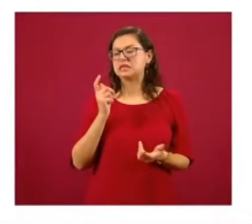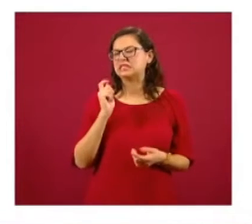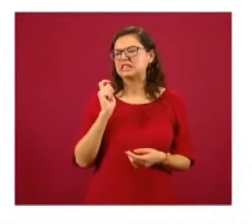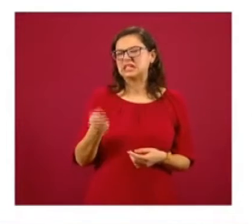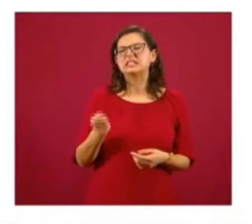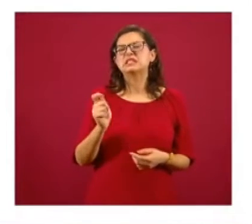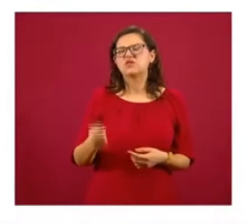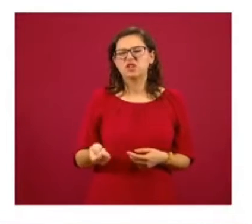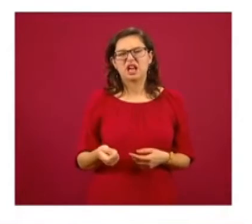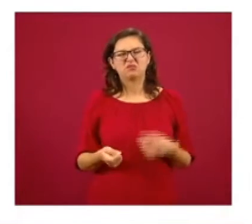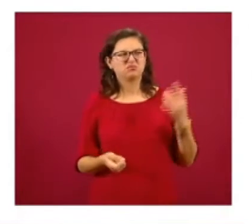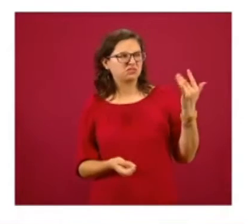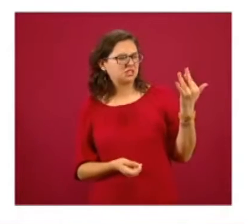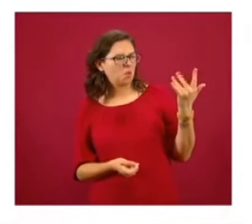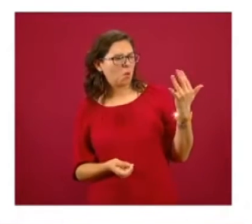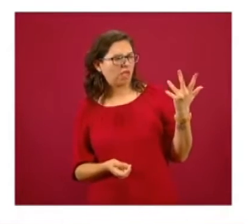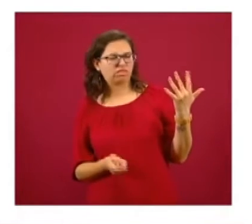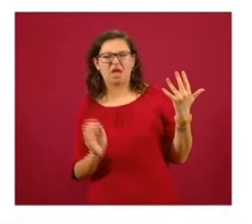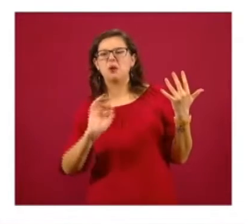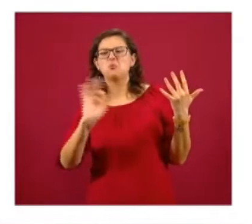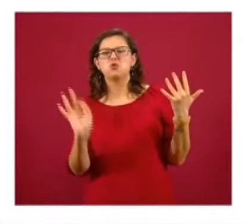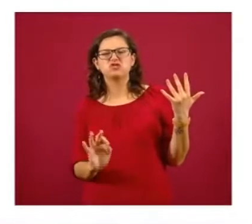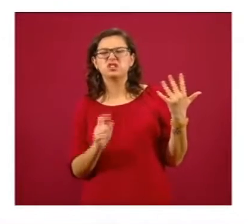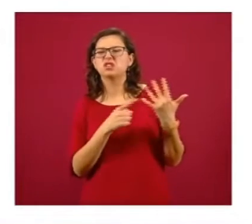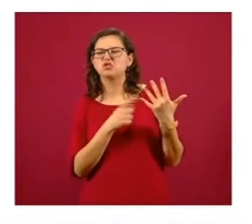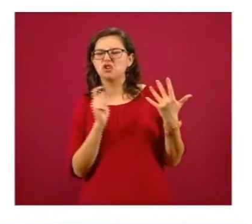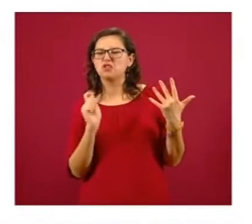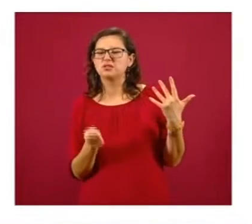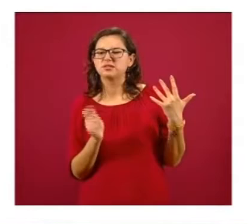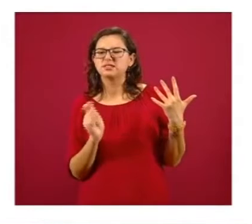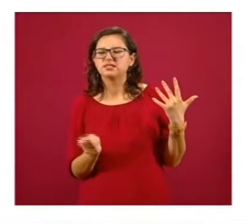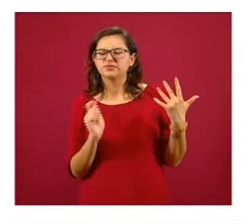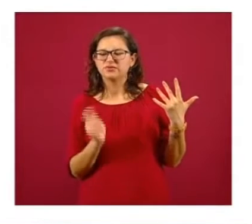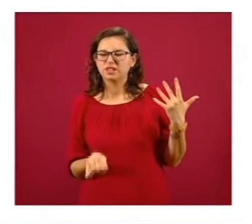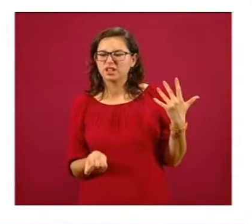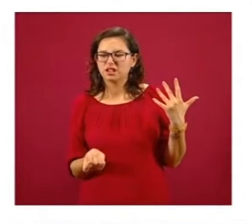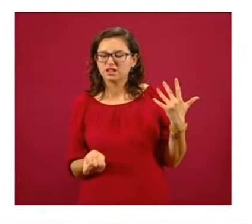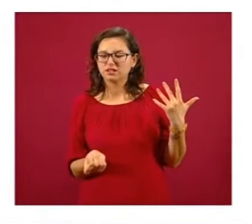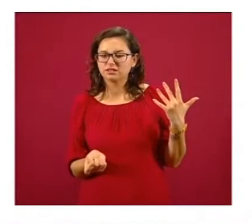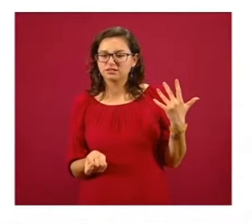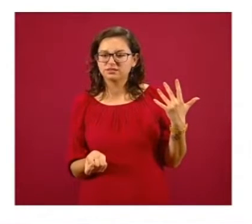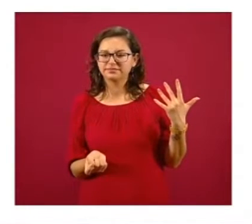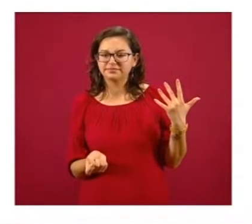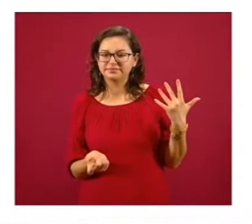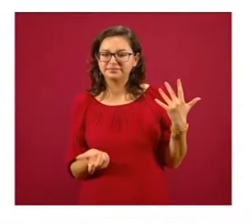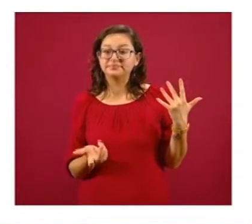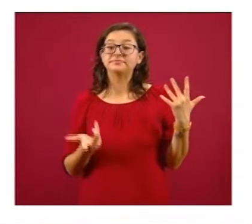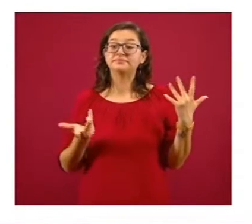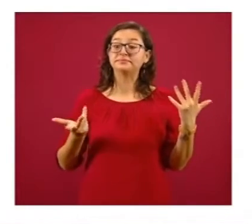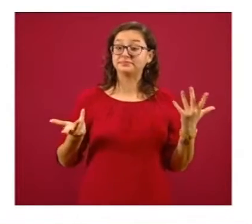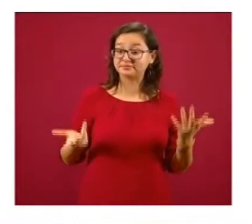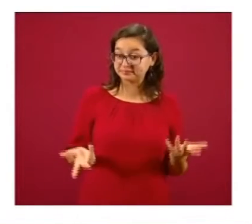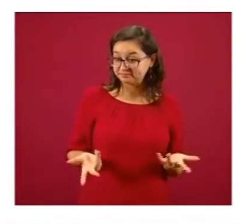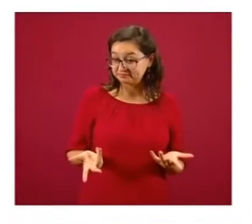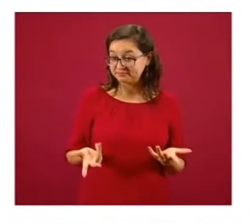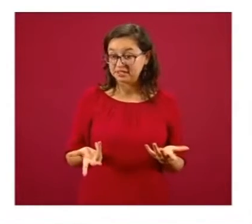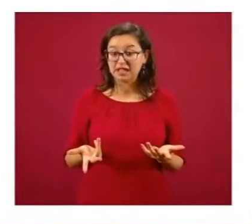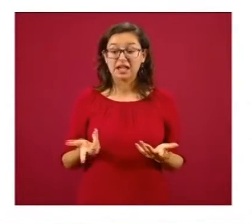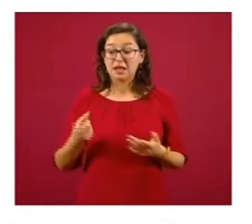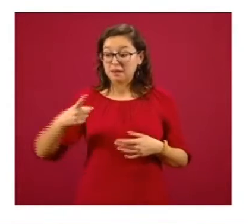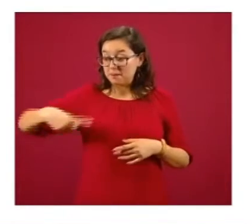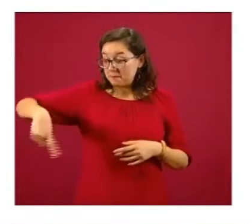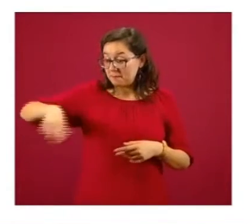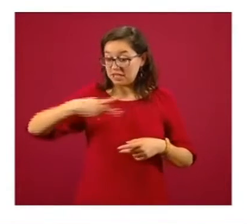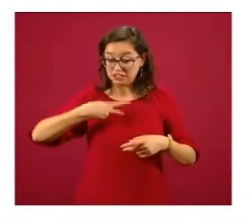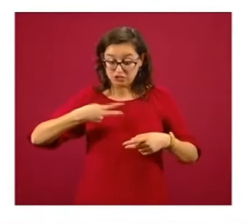comunica o nos informa es precisamente nos acerca un poco a la circulación viral que